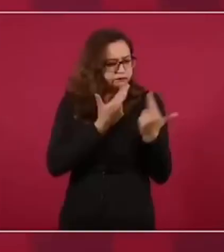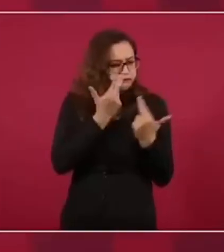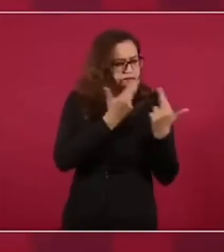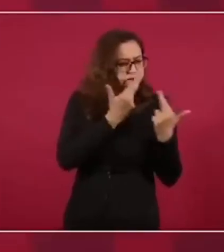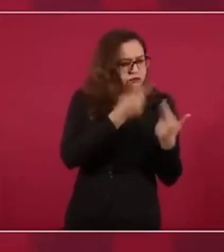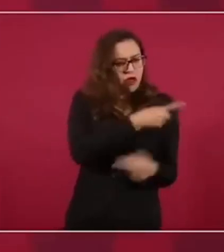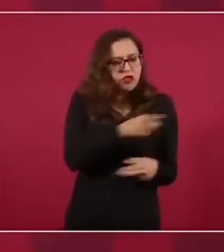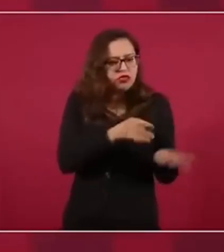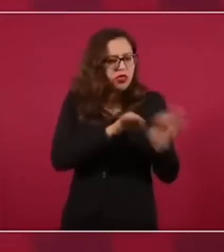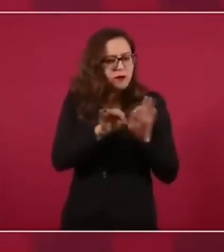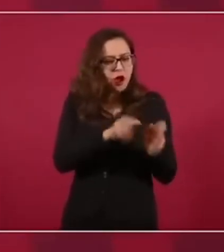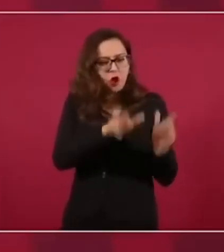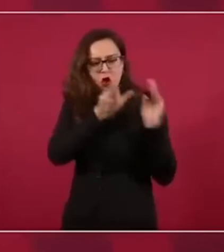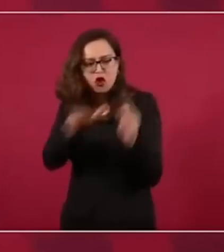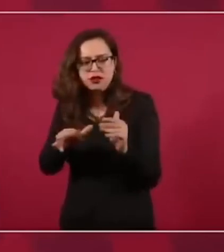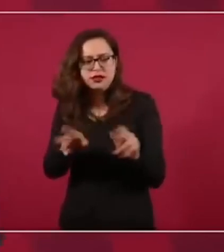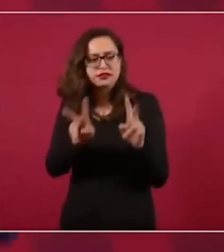tiempo,